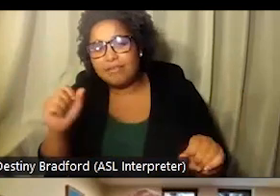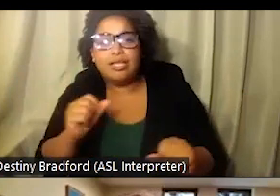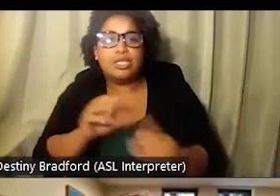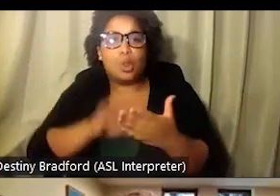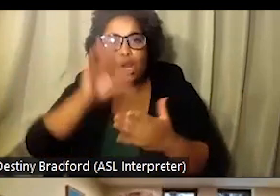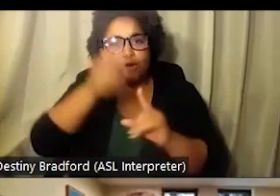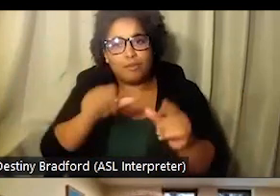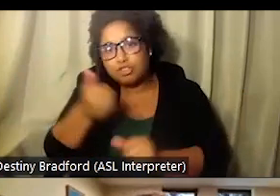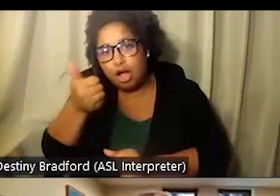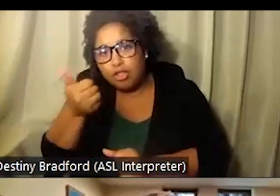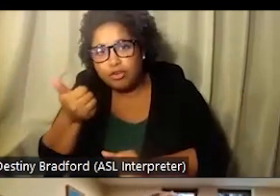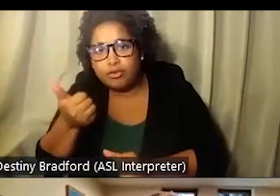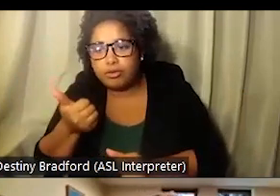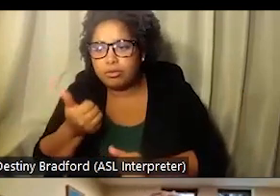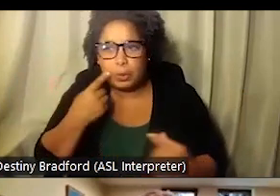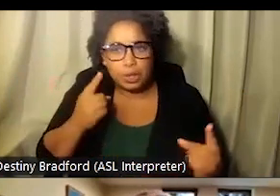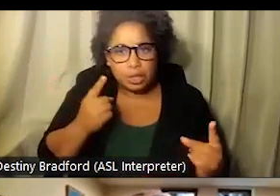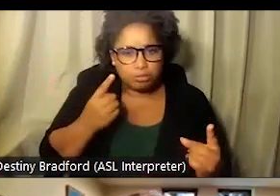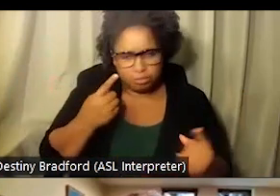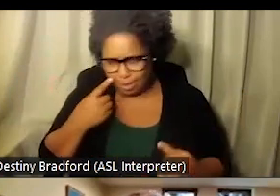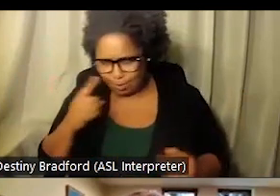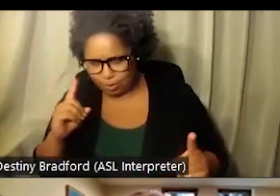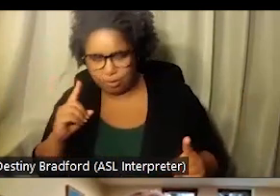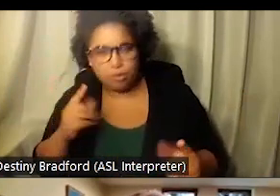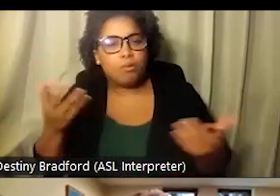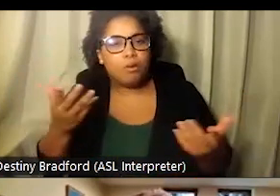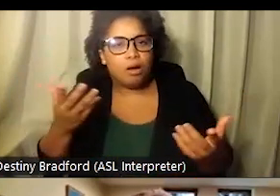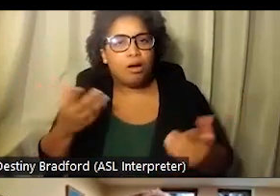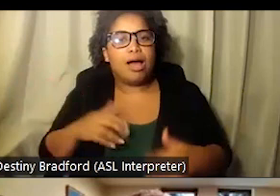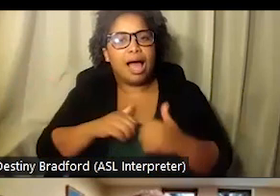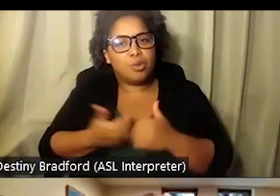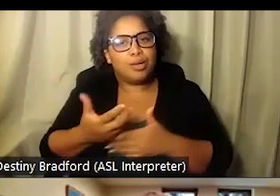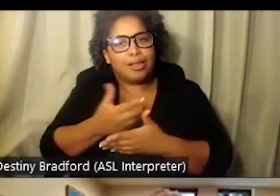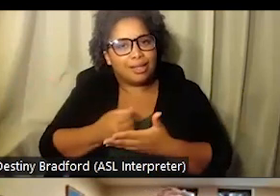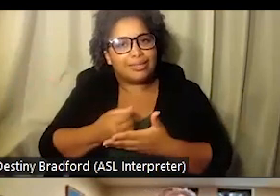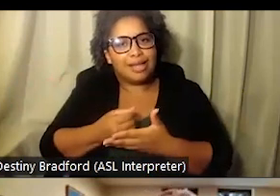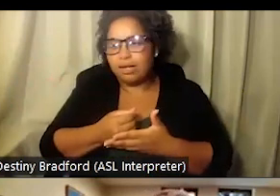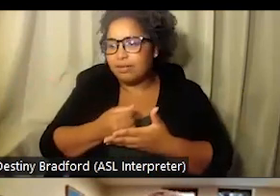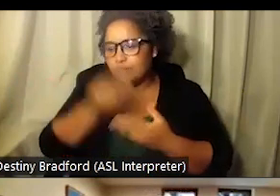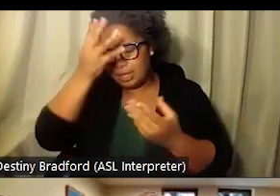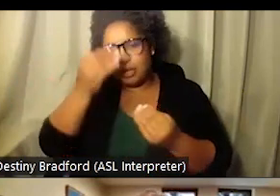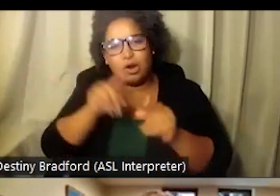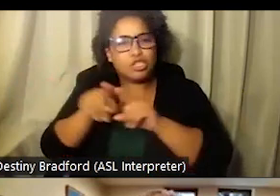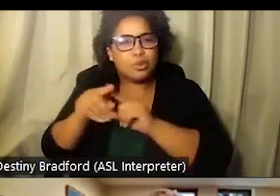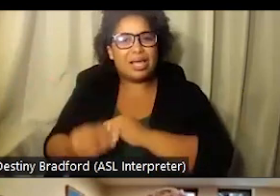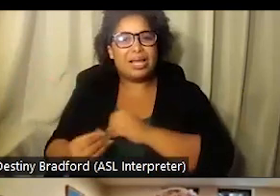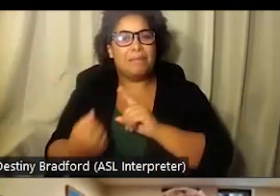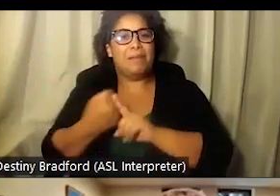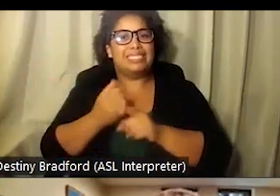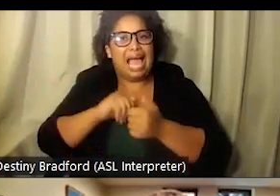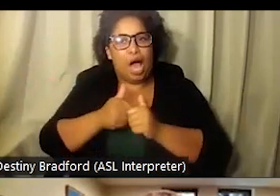de una manera que podamos colectivamente aprender uno del otro. ¿Qué es lo que está funcionando? ¿Qué es lo que no está funcionando? ¿Cómo podemos cambiar la manera?